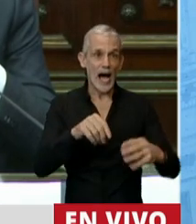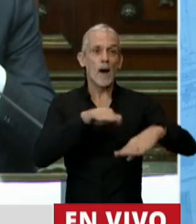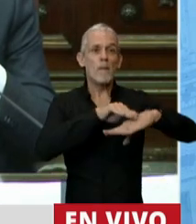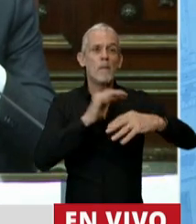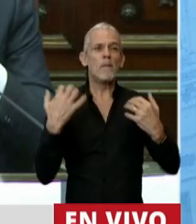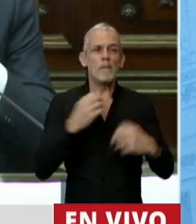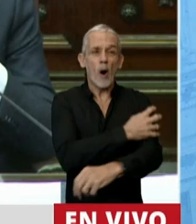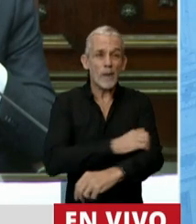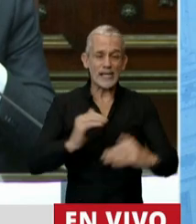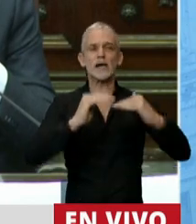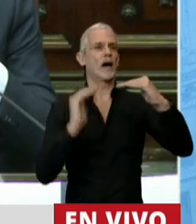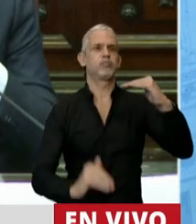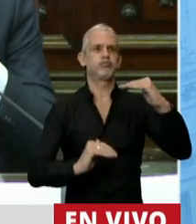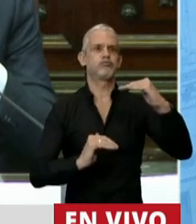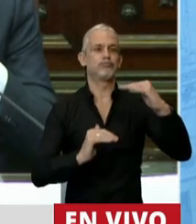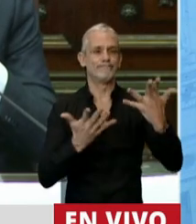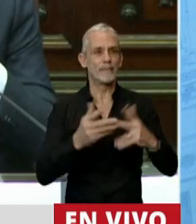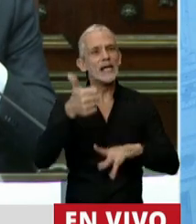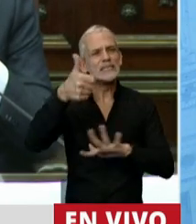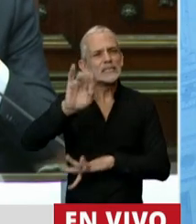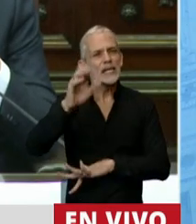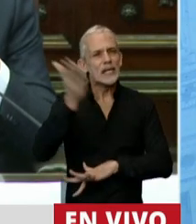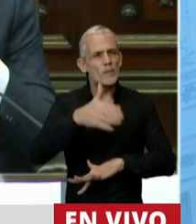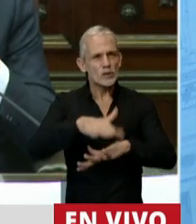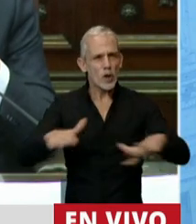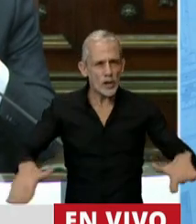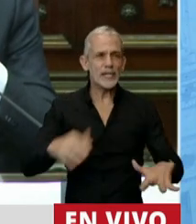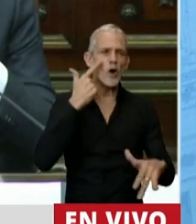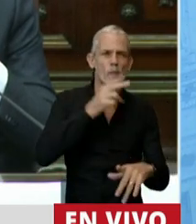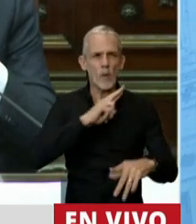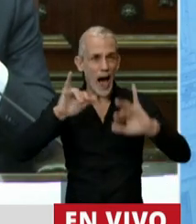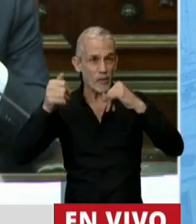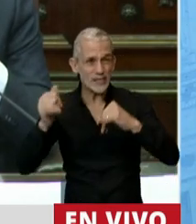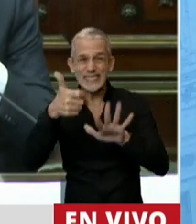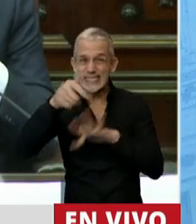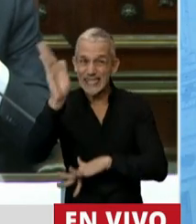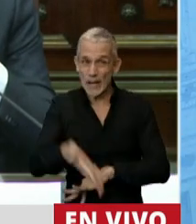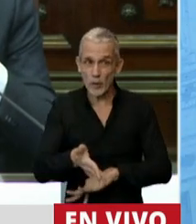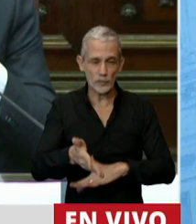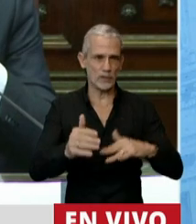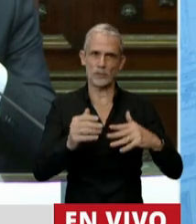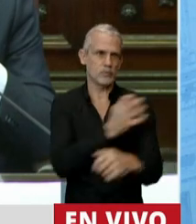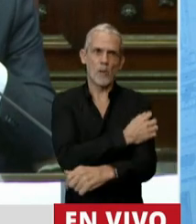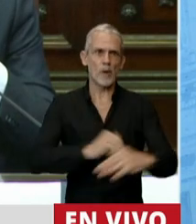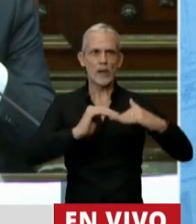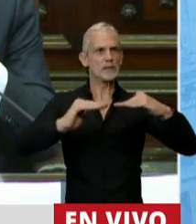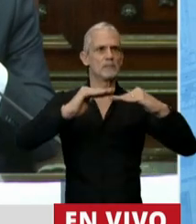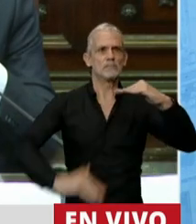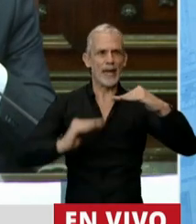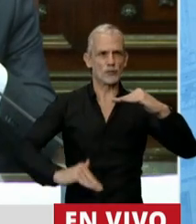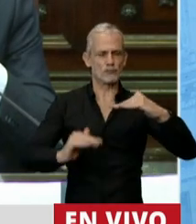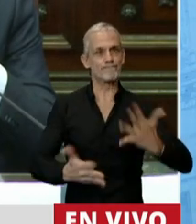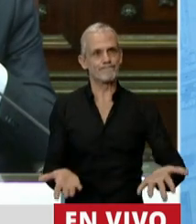línea de la pobreza. El 60% de los niños, niñas y adolescentes de este país por debajo de la línea de la pobreza.